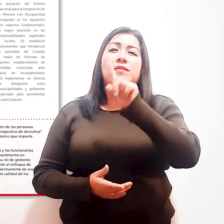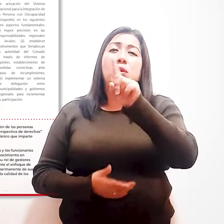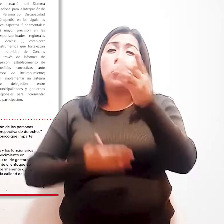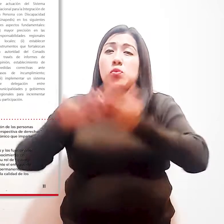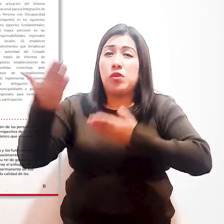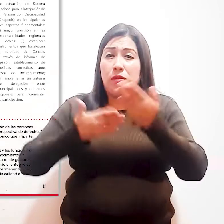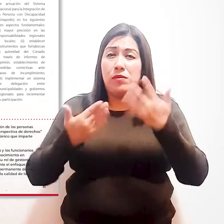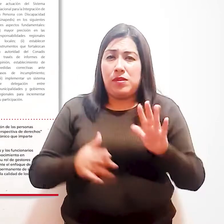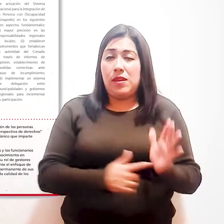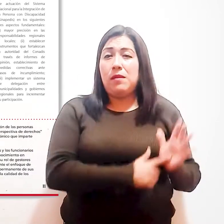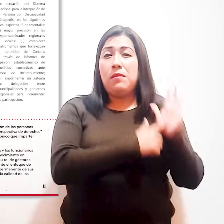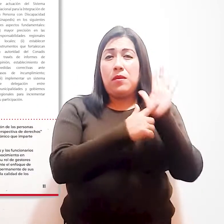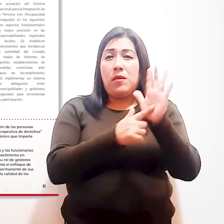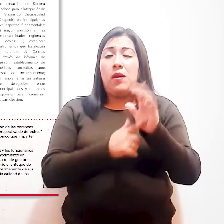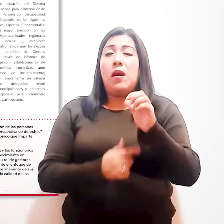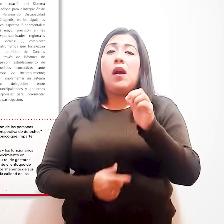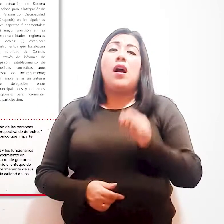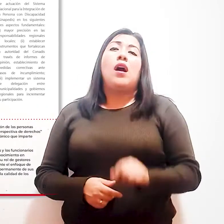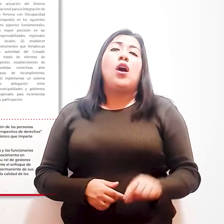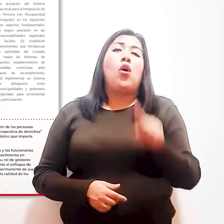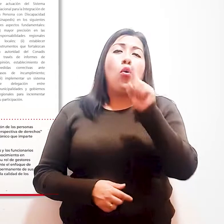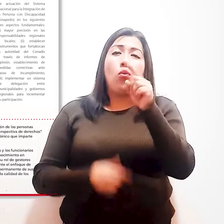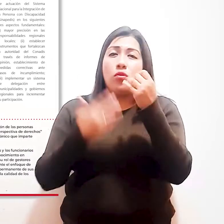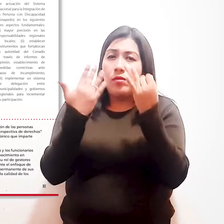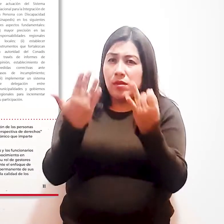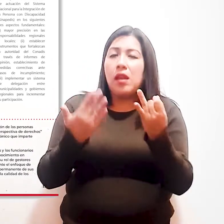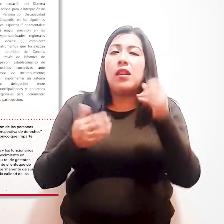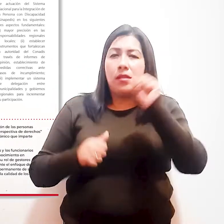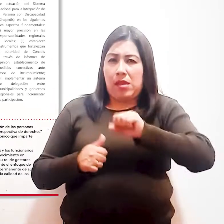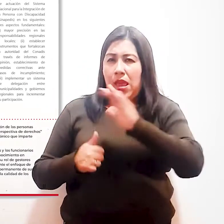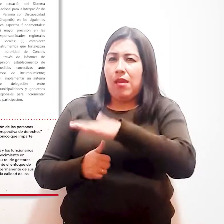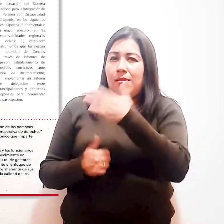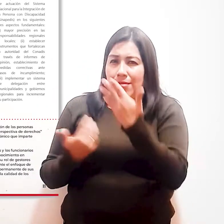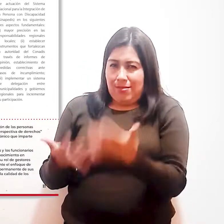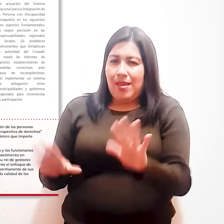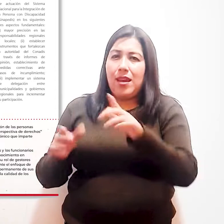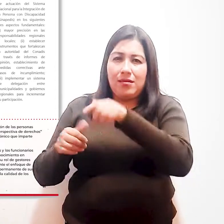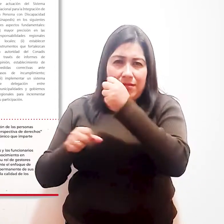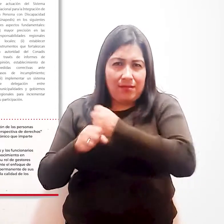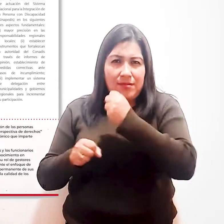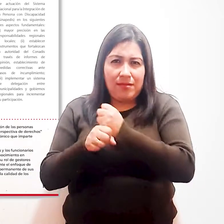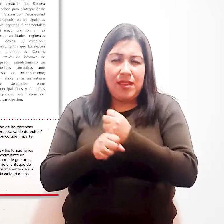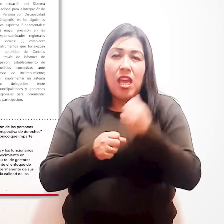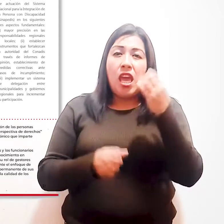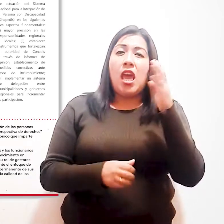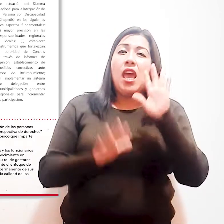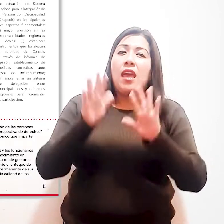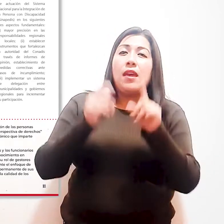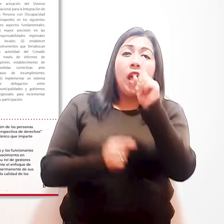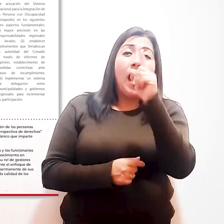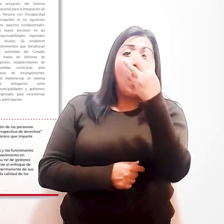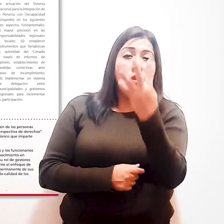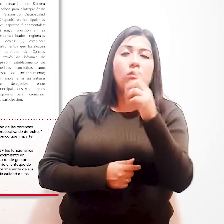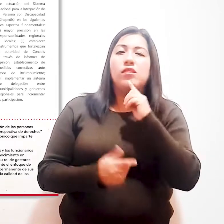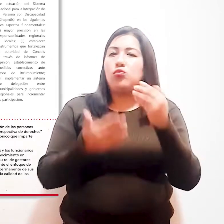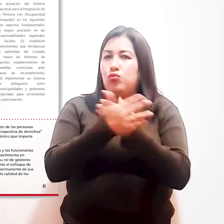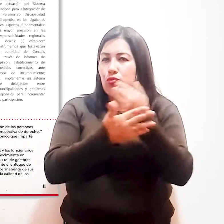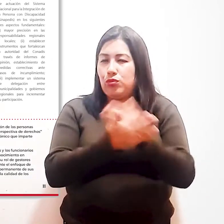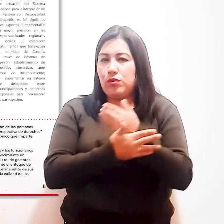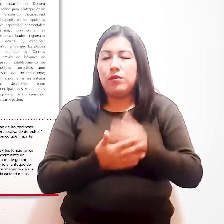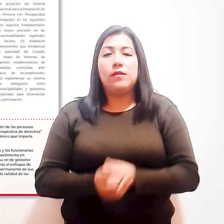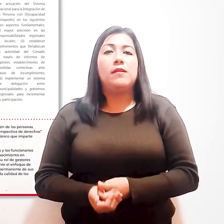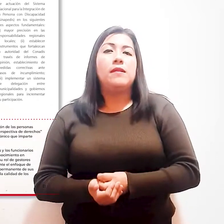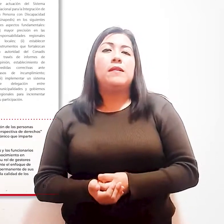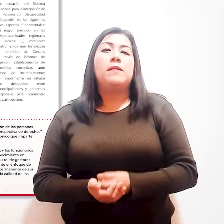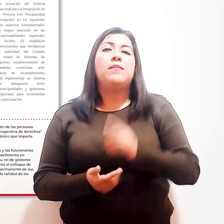servicios presentados, 17 son existentes y 14 son nuevos. Es de